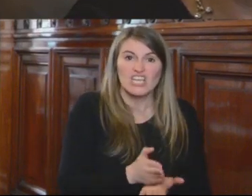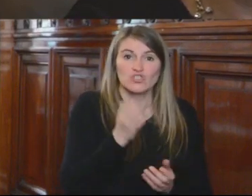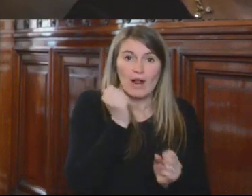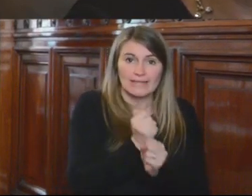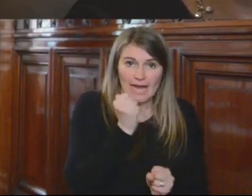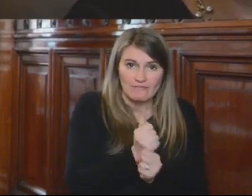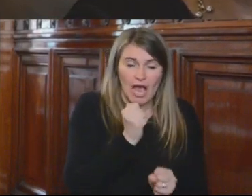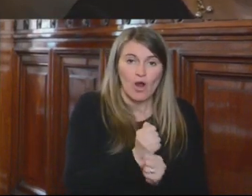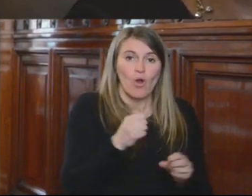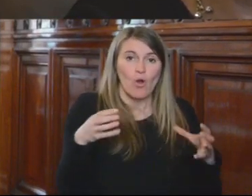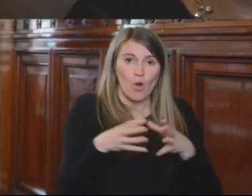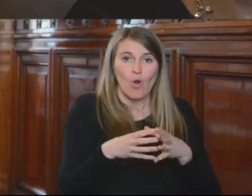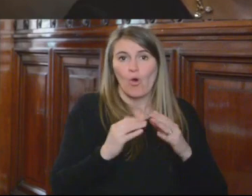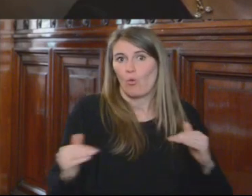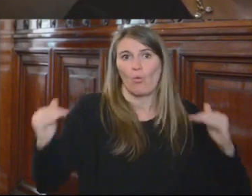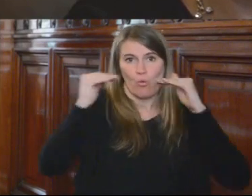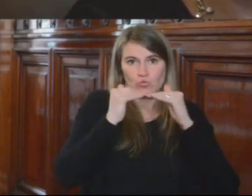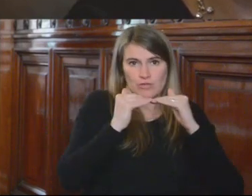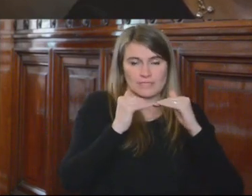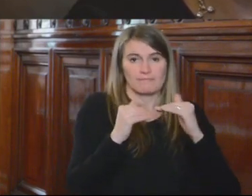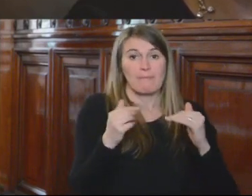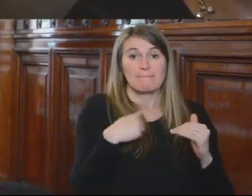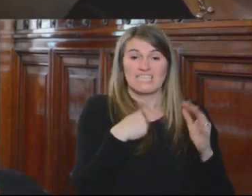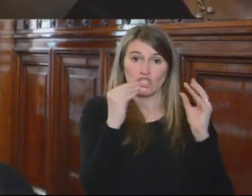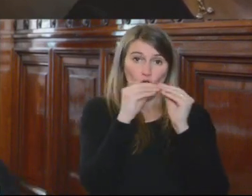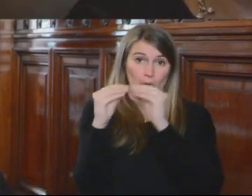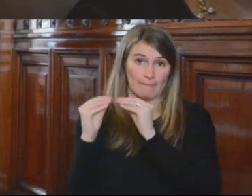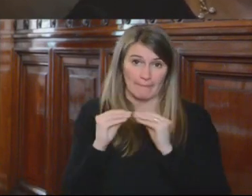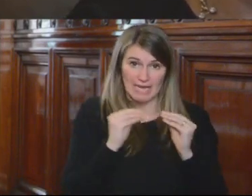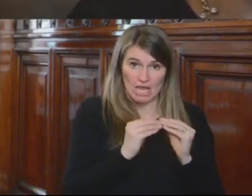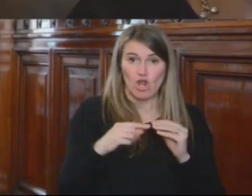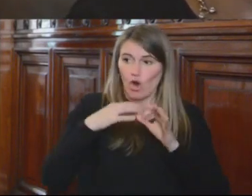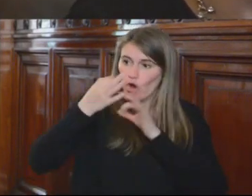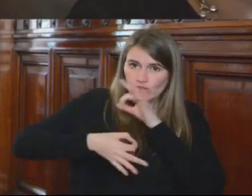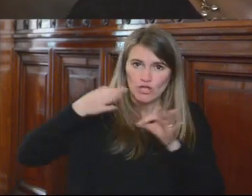justas y equitativas. Mis colegas van a continuar con la exposición.